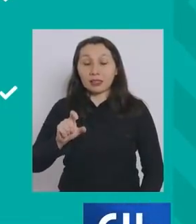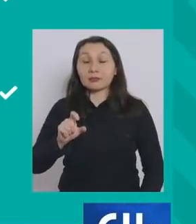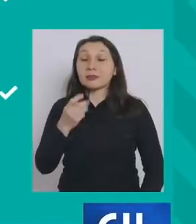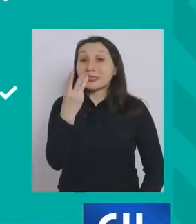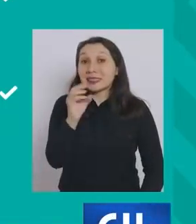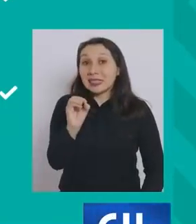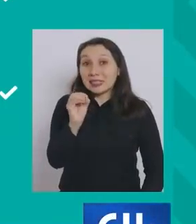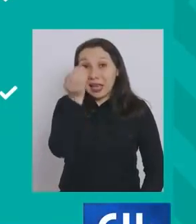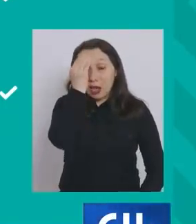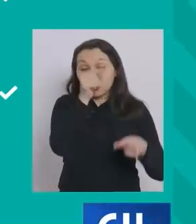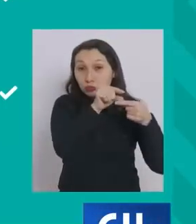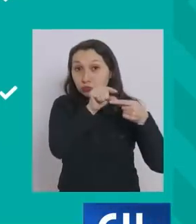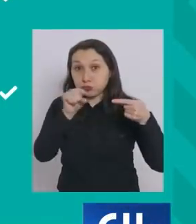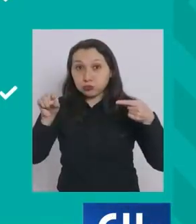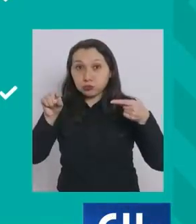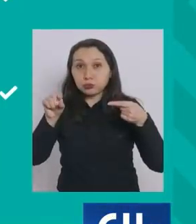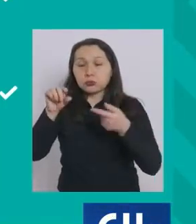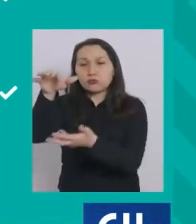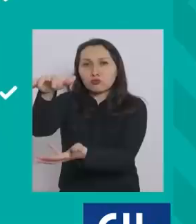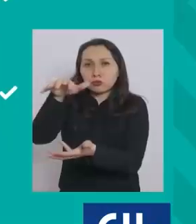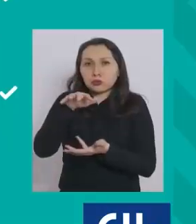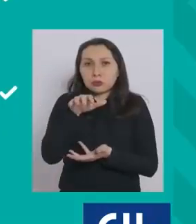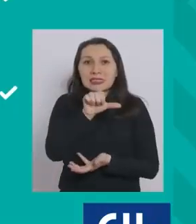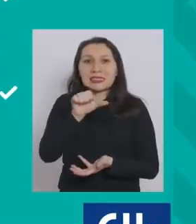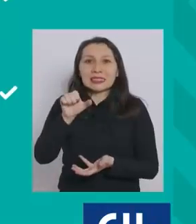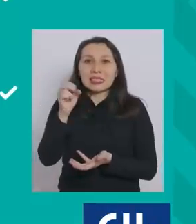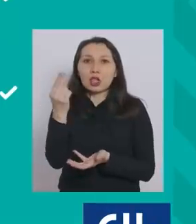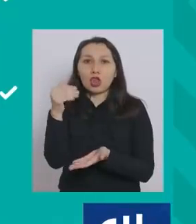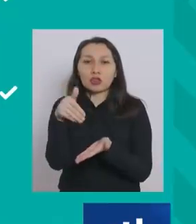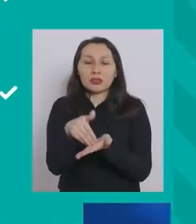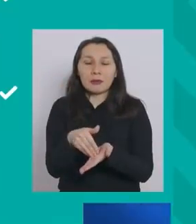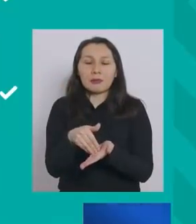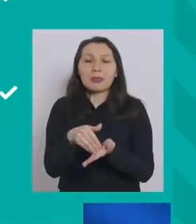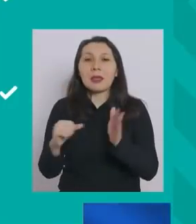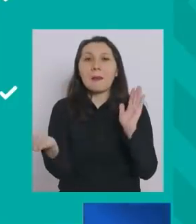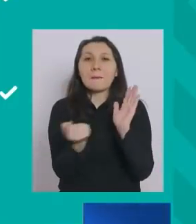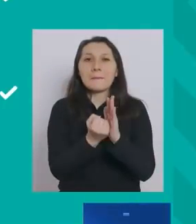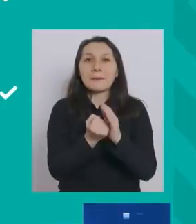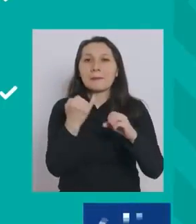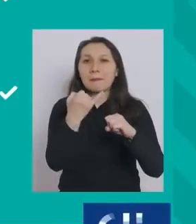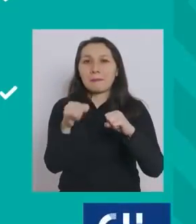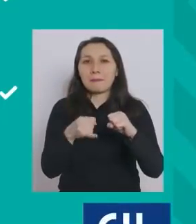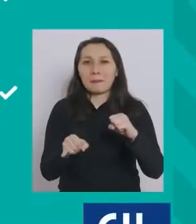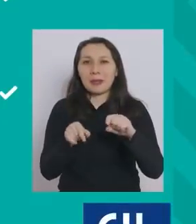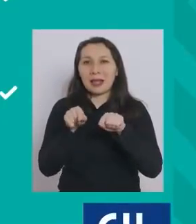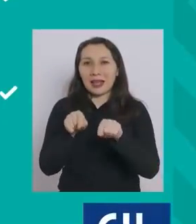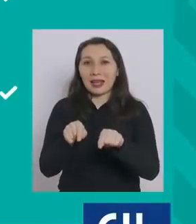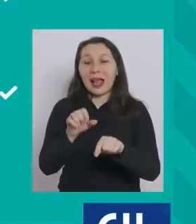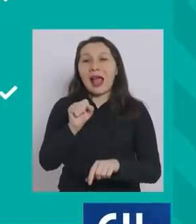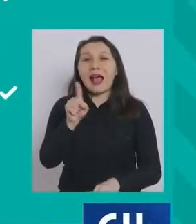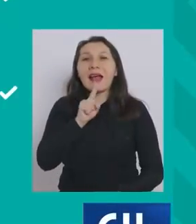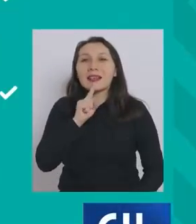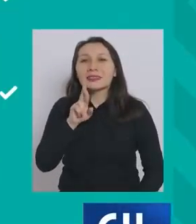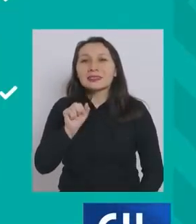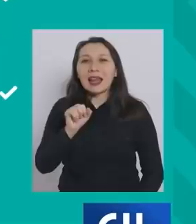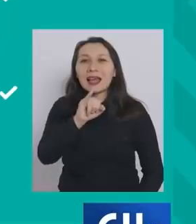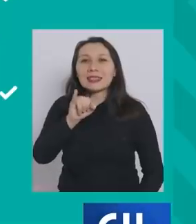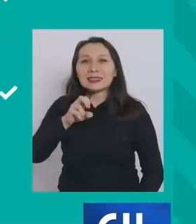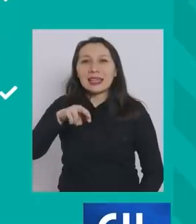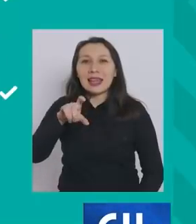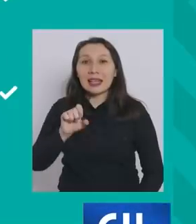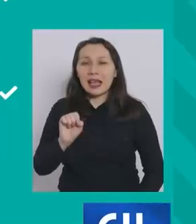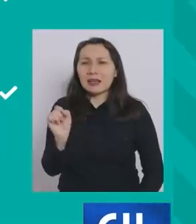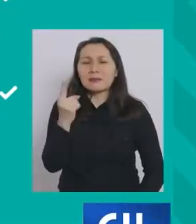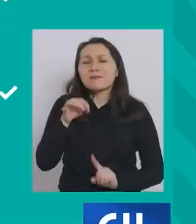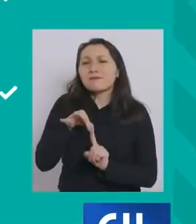30 de agosto vamos a recibir 612.000 dosis de AstraZeneca. AstraZeneca es la vacuna que estamos